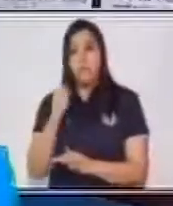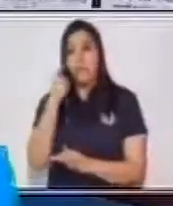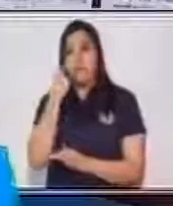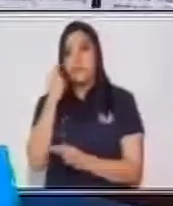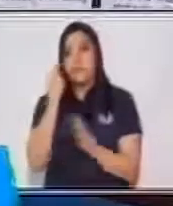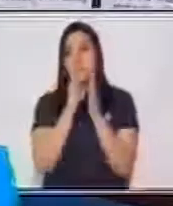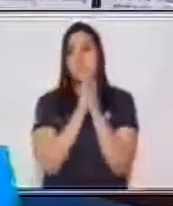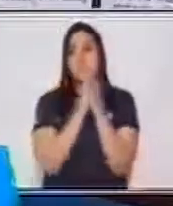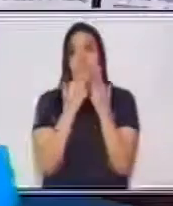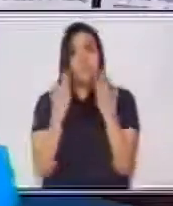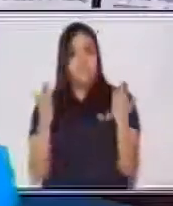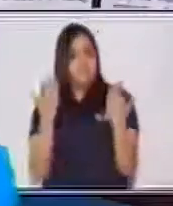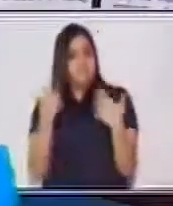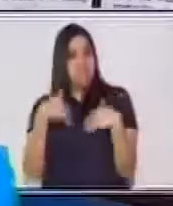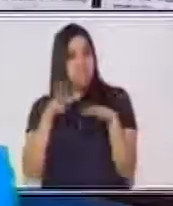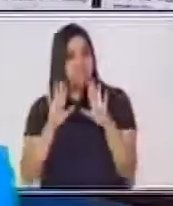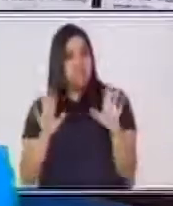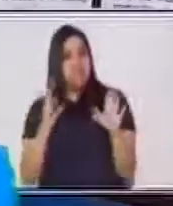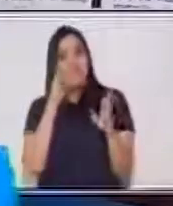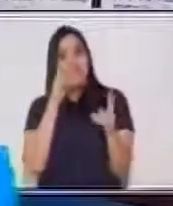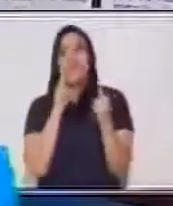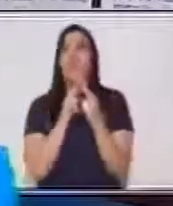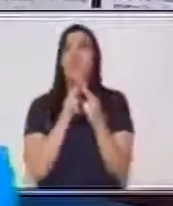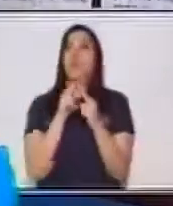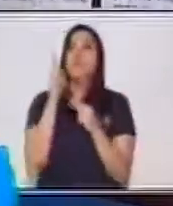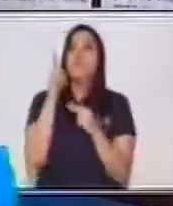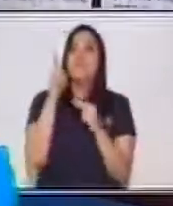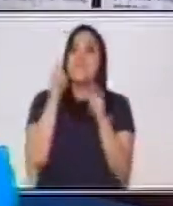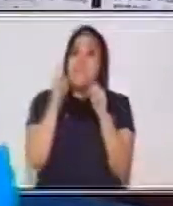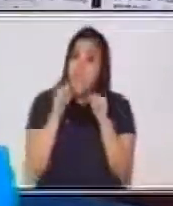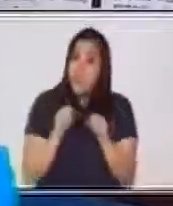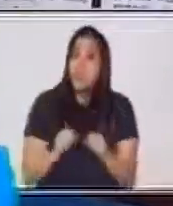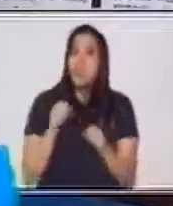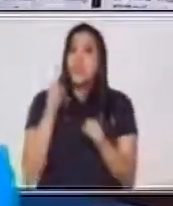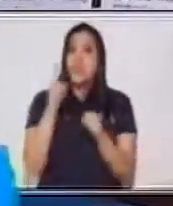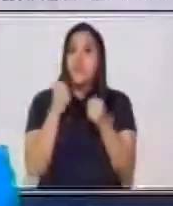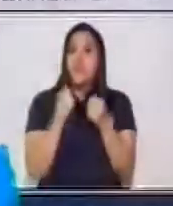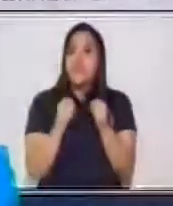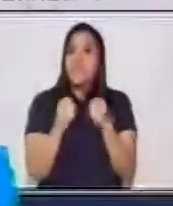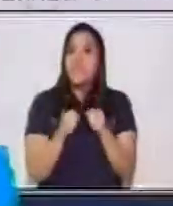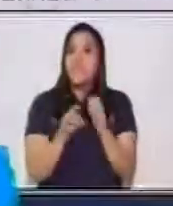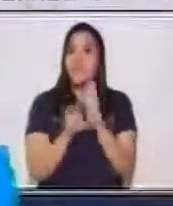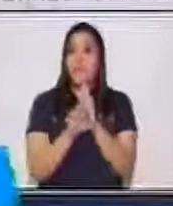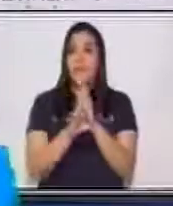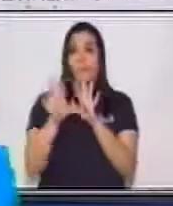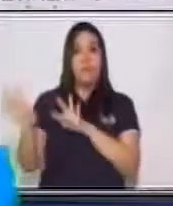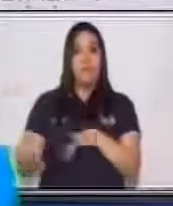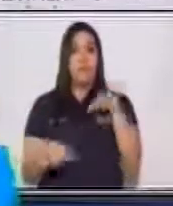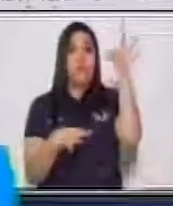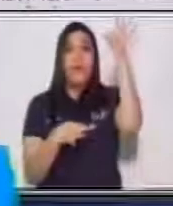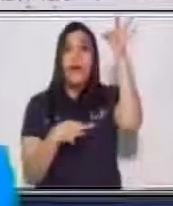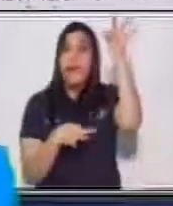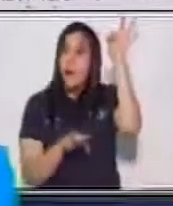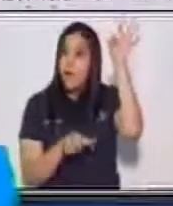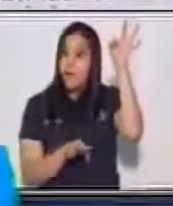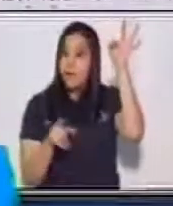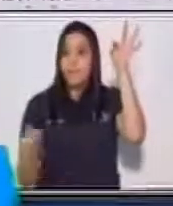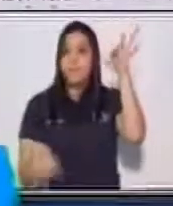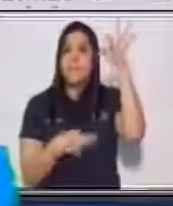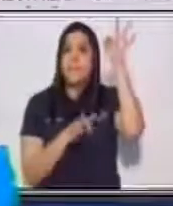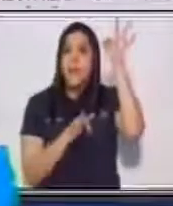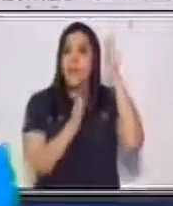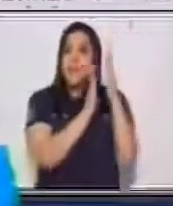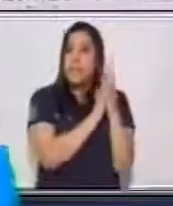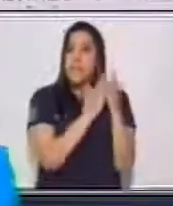todos conocemos. Y esta, pues, la podemos aplicar tomando una hoja, porque un trifoliar, pues,